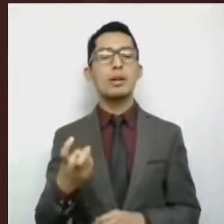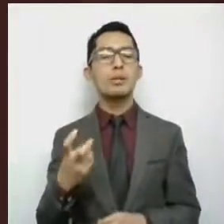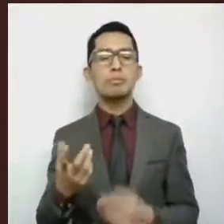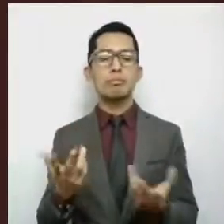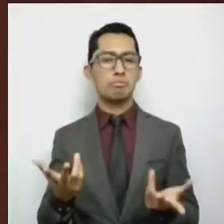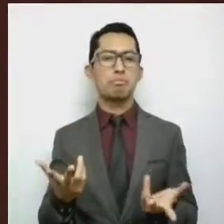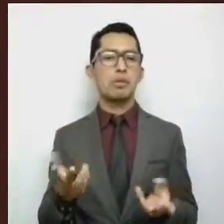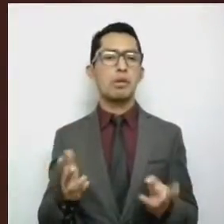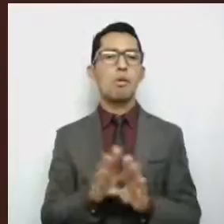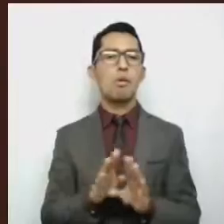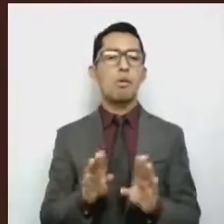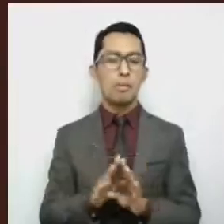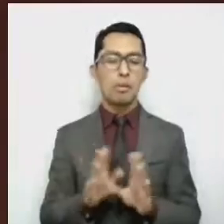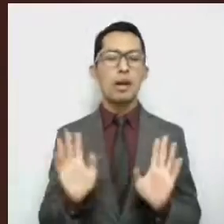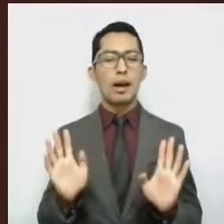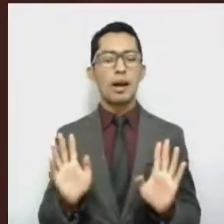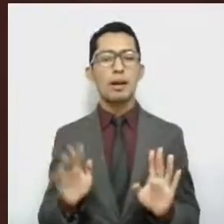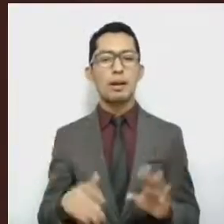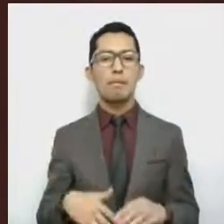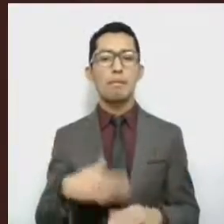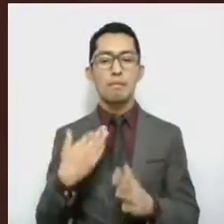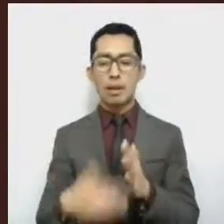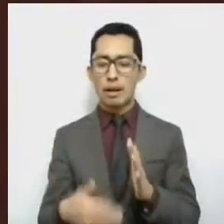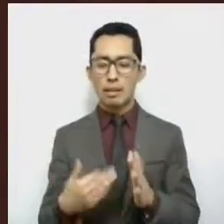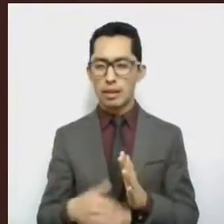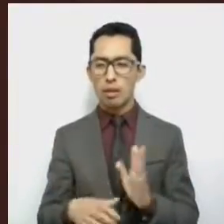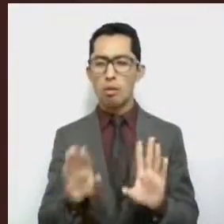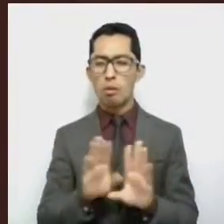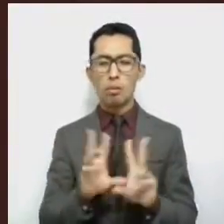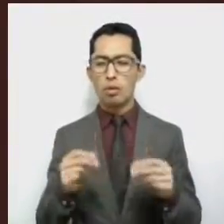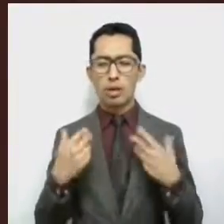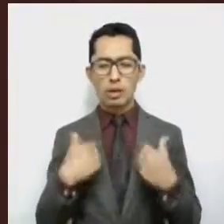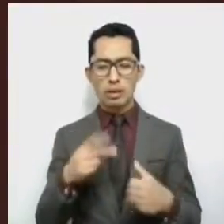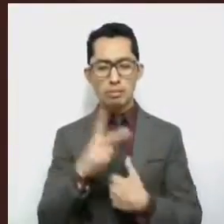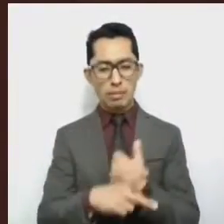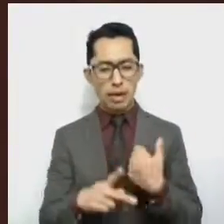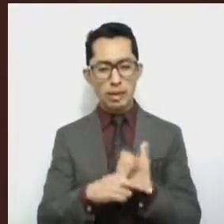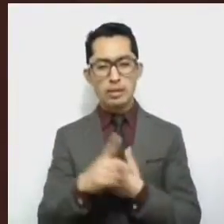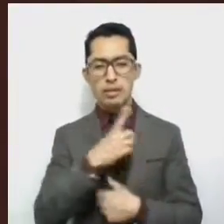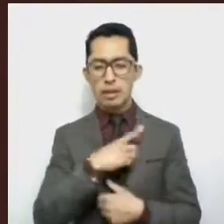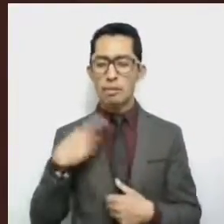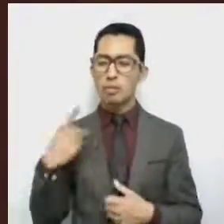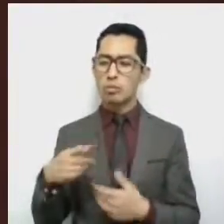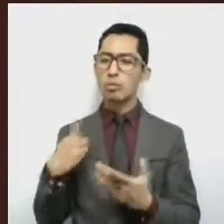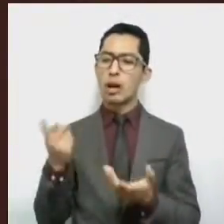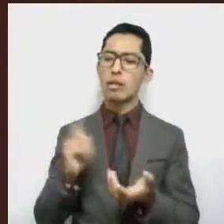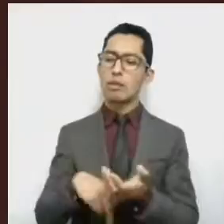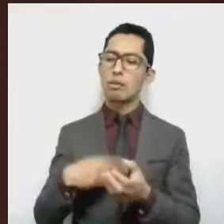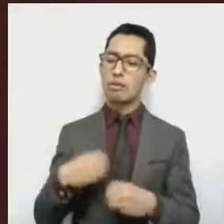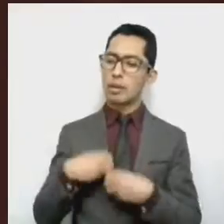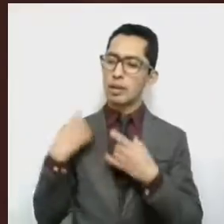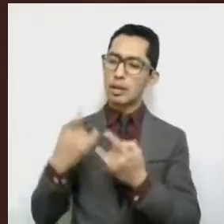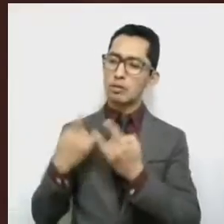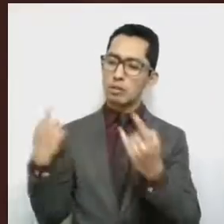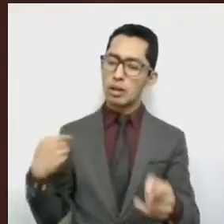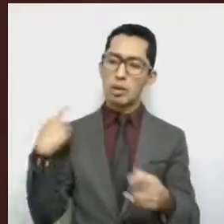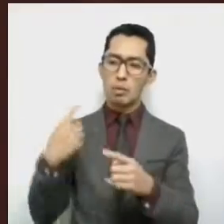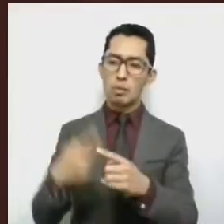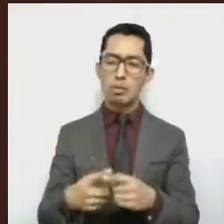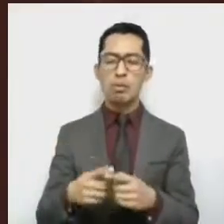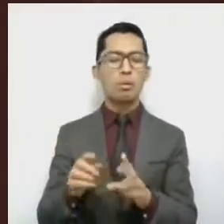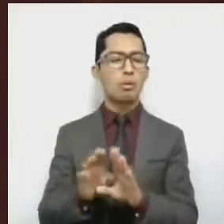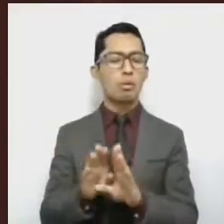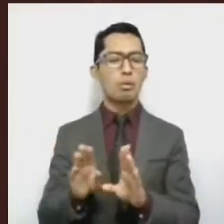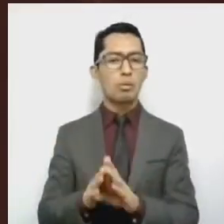a nuestro país sin considerar su desarrollo histórico aquel que lo ha conformado y configurado